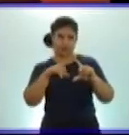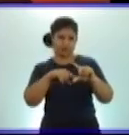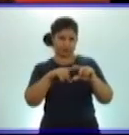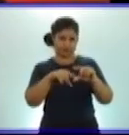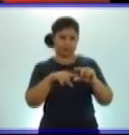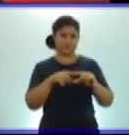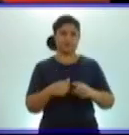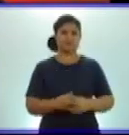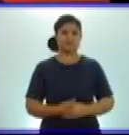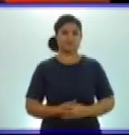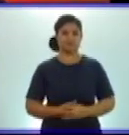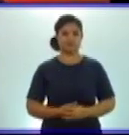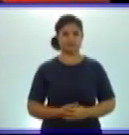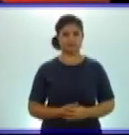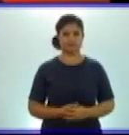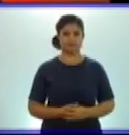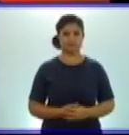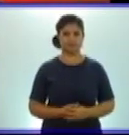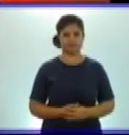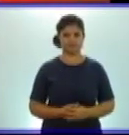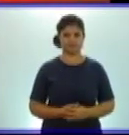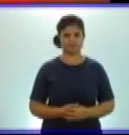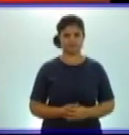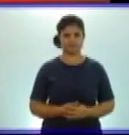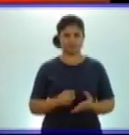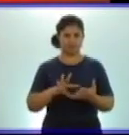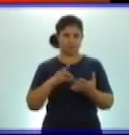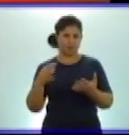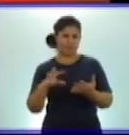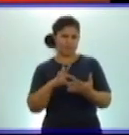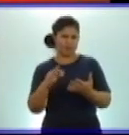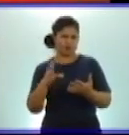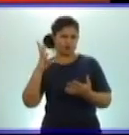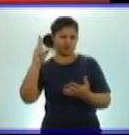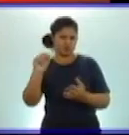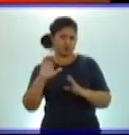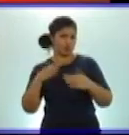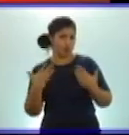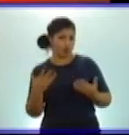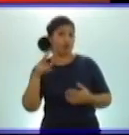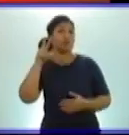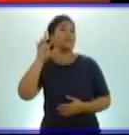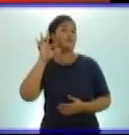El libro de texto en la página 28.